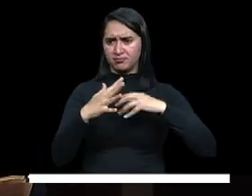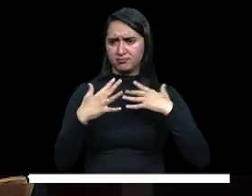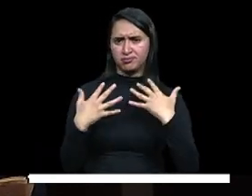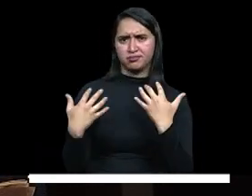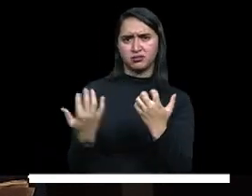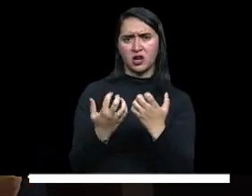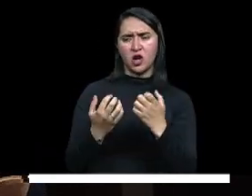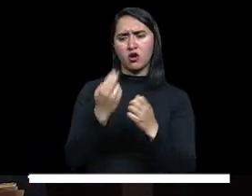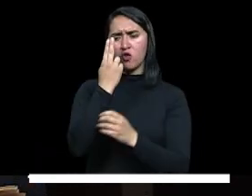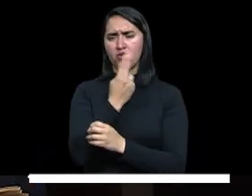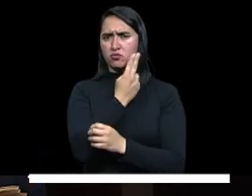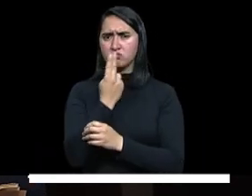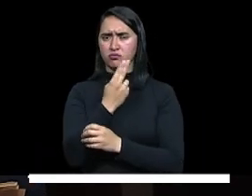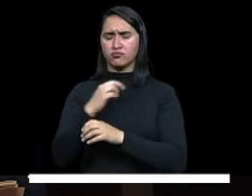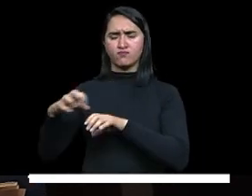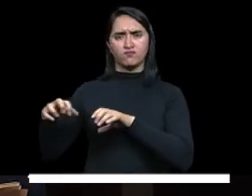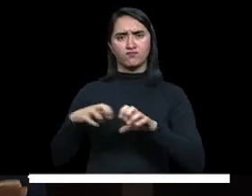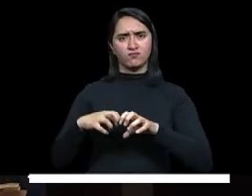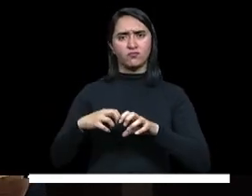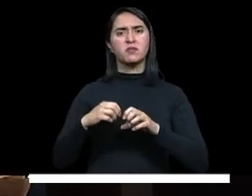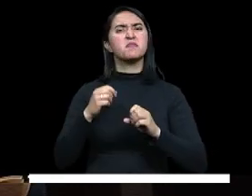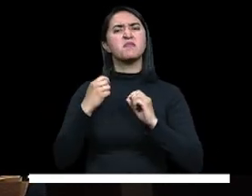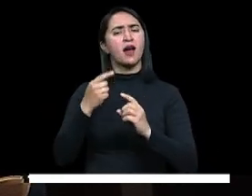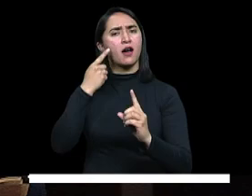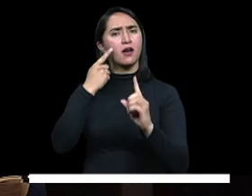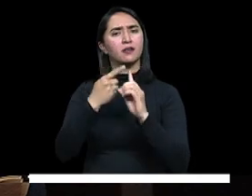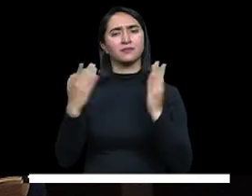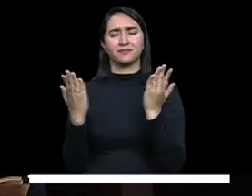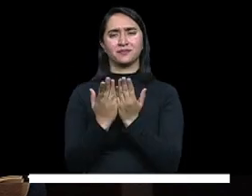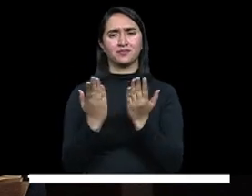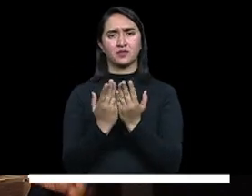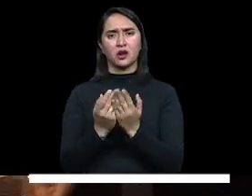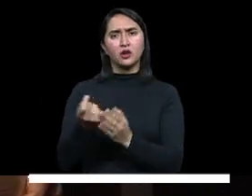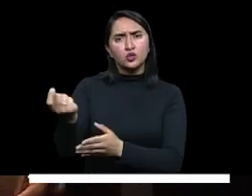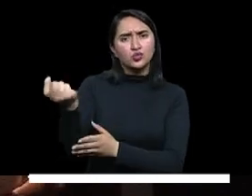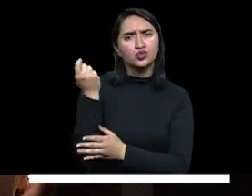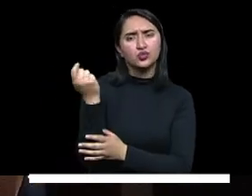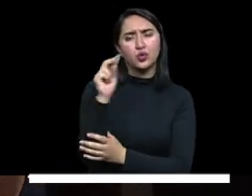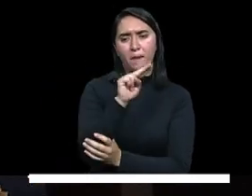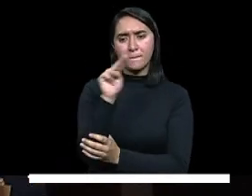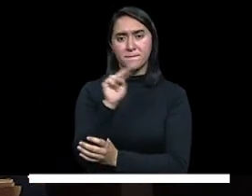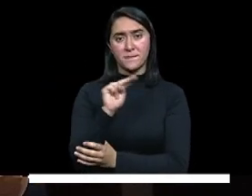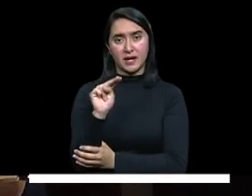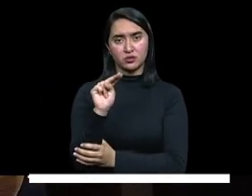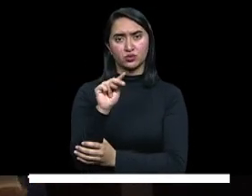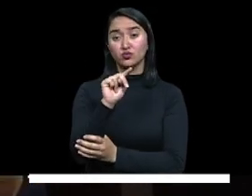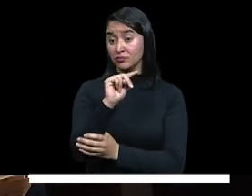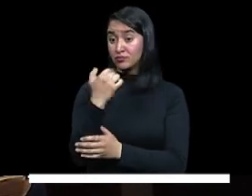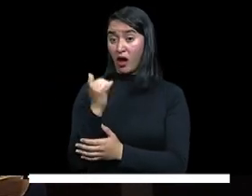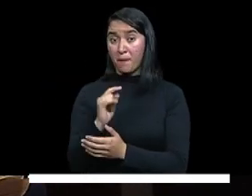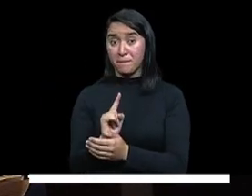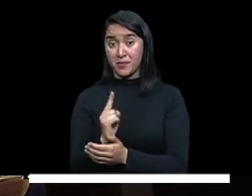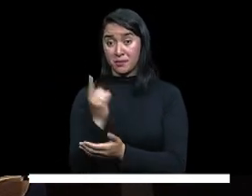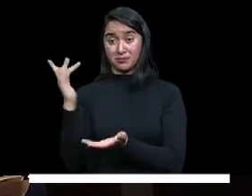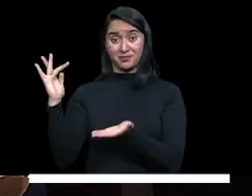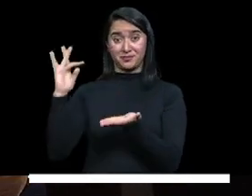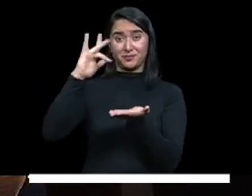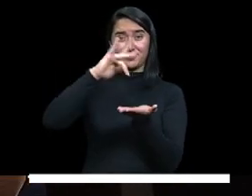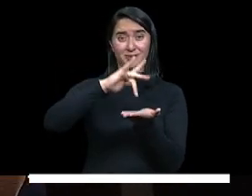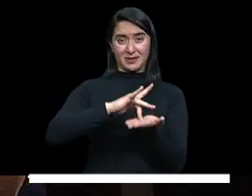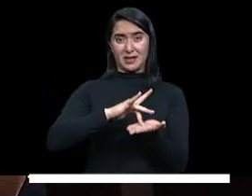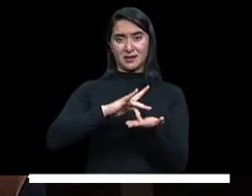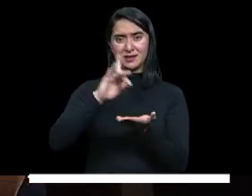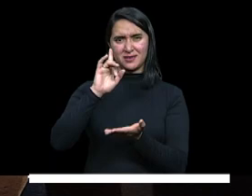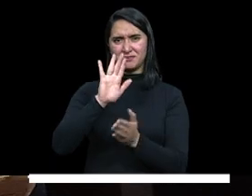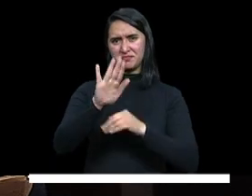por la educación. Un evento realizado recientemente, en el mes de marzo, usted estaba recién llegada a la cartera.